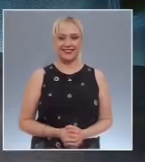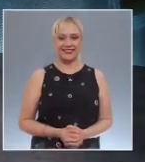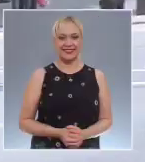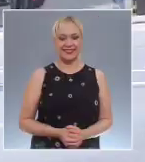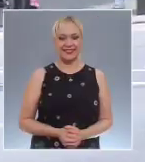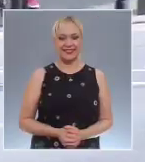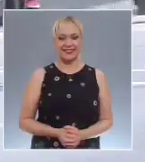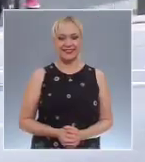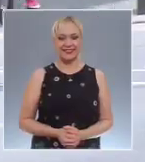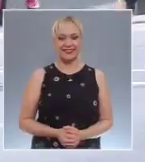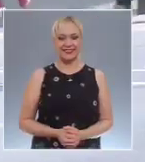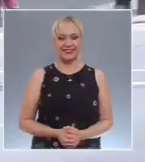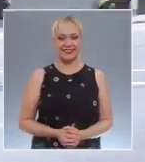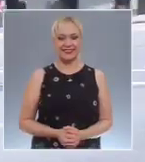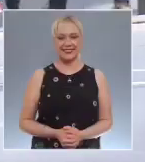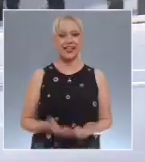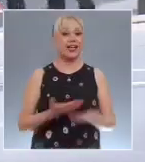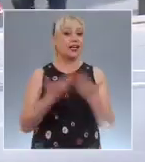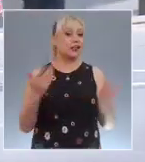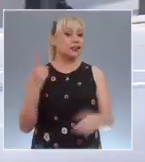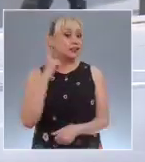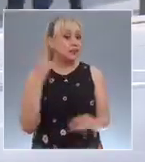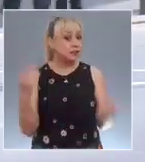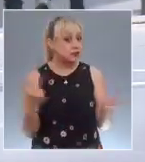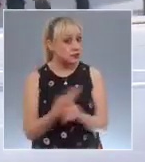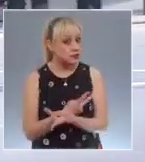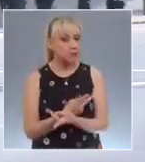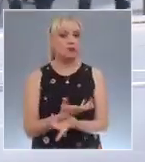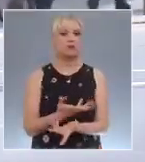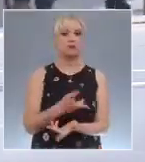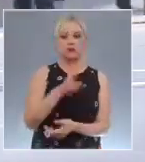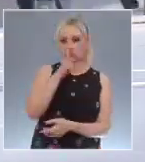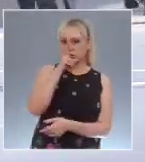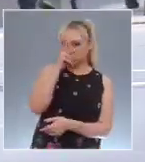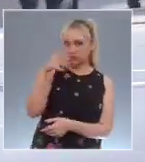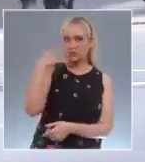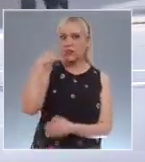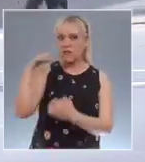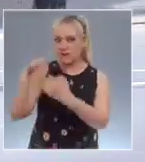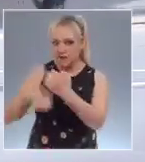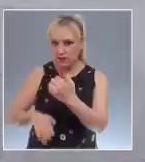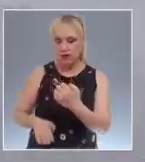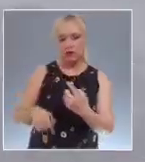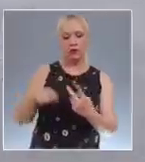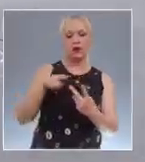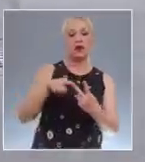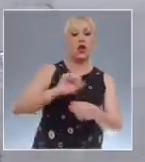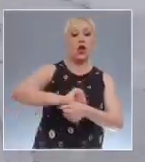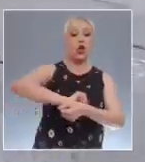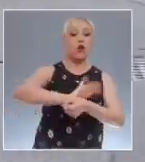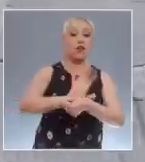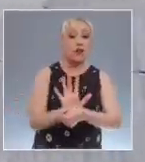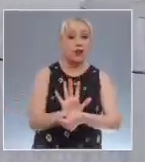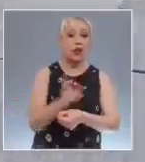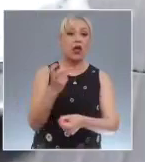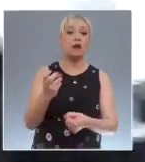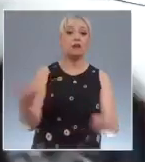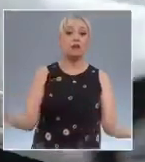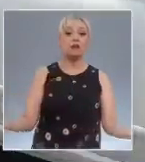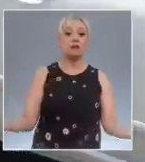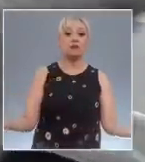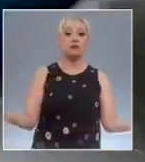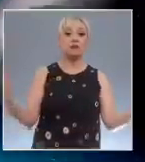Más adelante, extorsión y COVID-19 han propiciado el cierre de un millón de pequeños comercios.